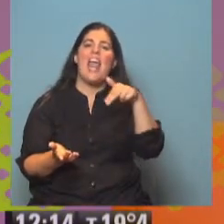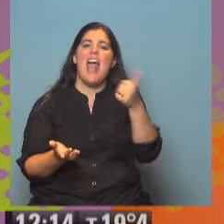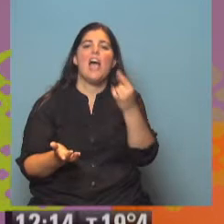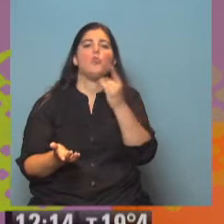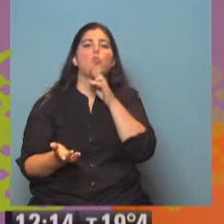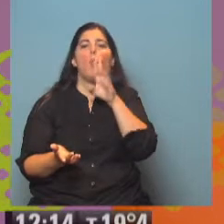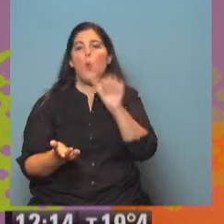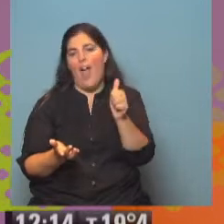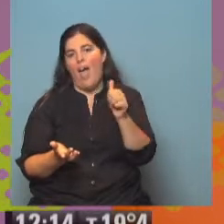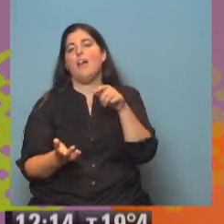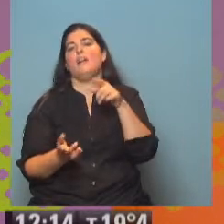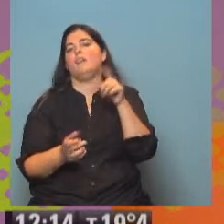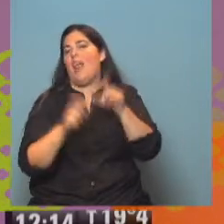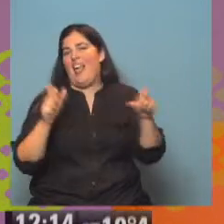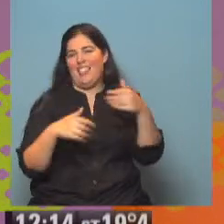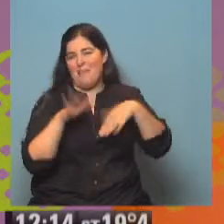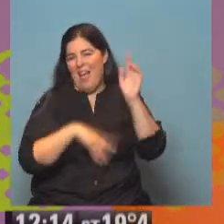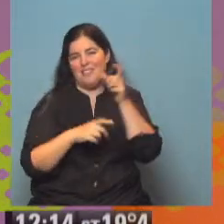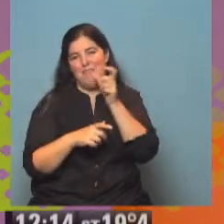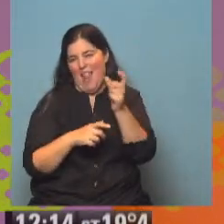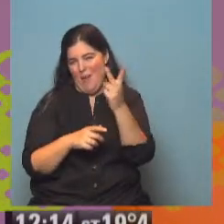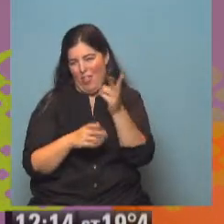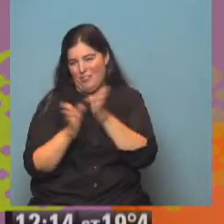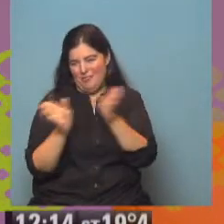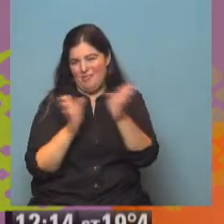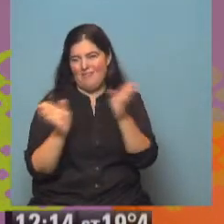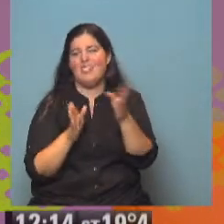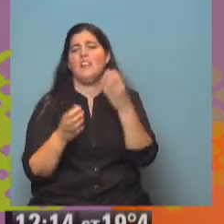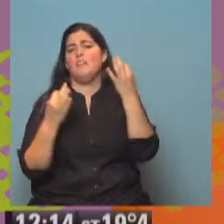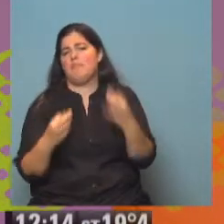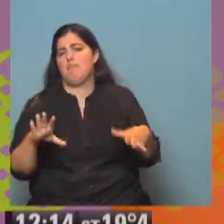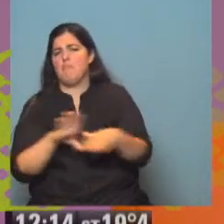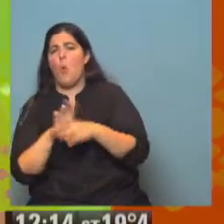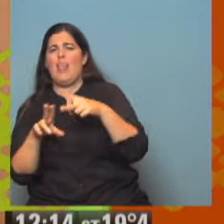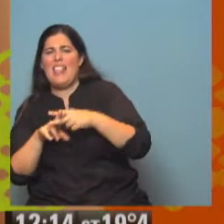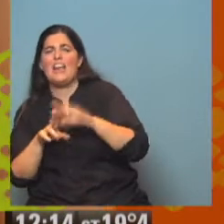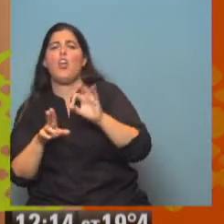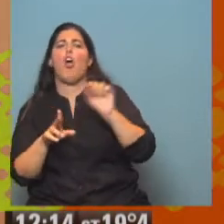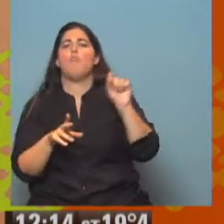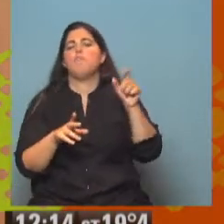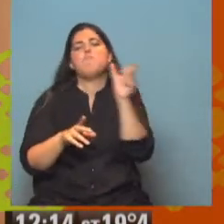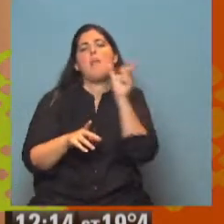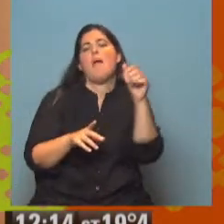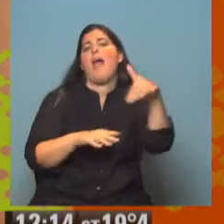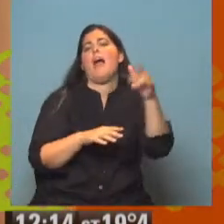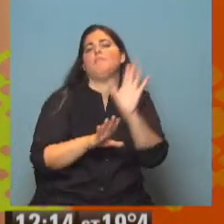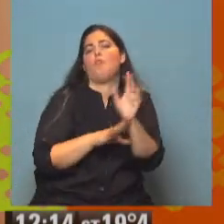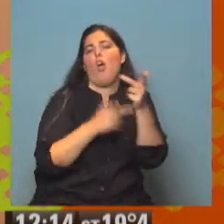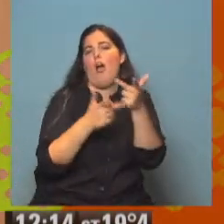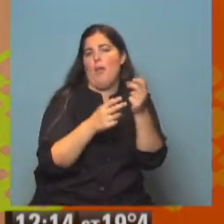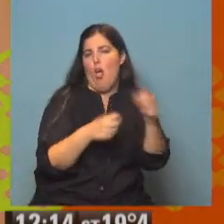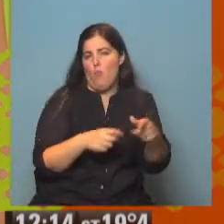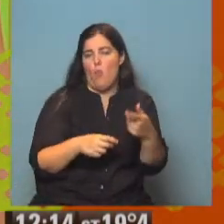común denominador de la gente. Exacto. Nosotros queremos acercarlo de las dos formas. Diciendo lo que corresponde. Y de alguna manera también, Norberto, y vos me lo